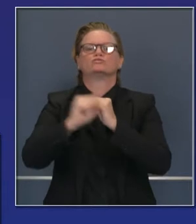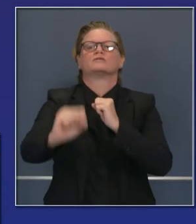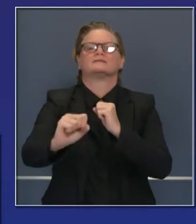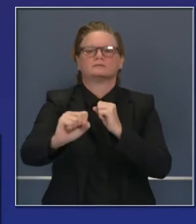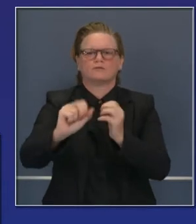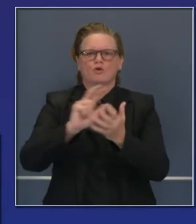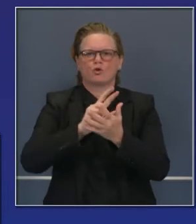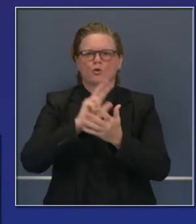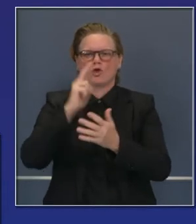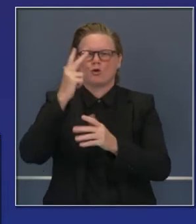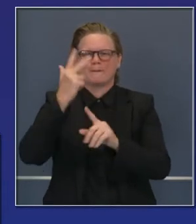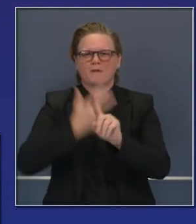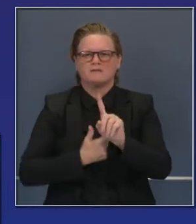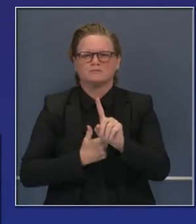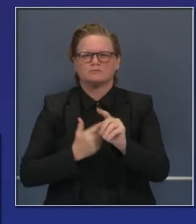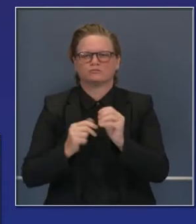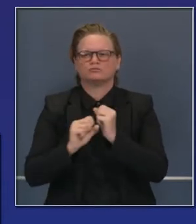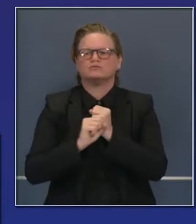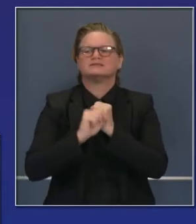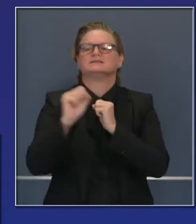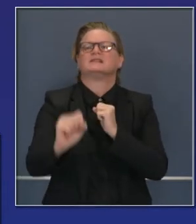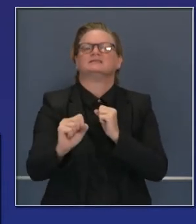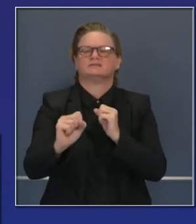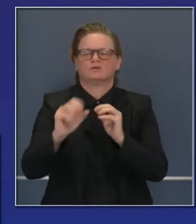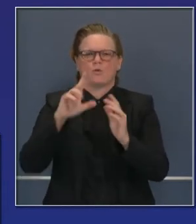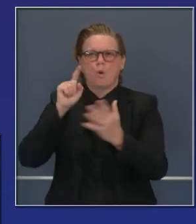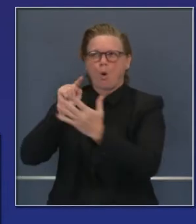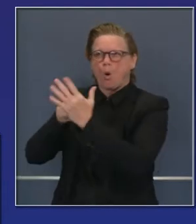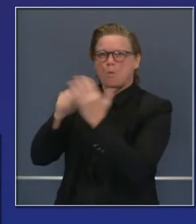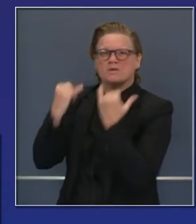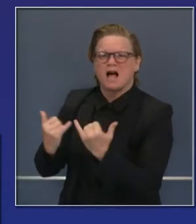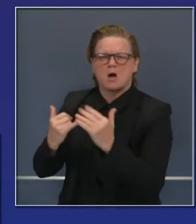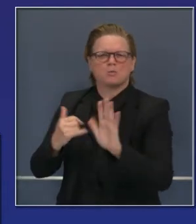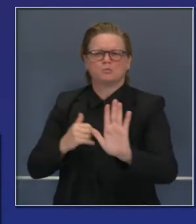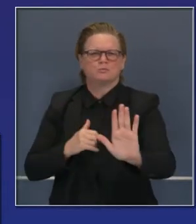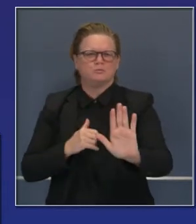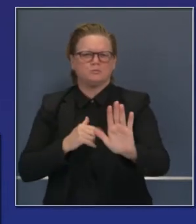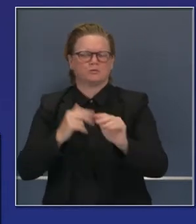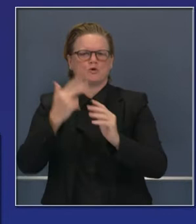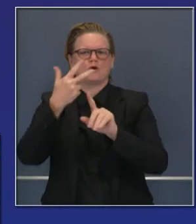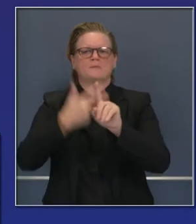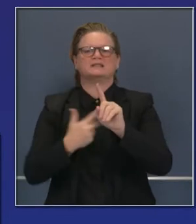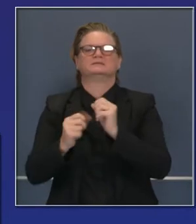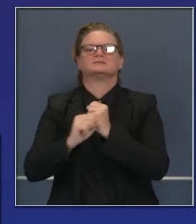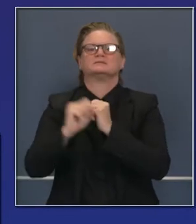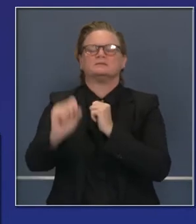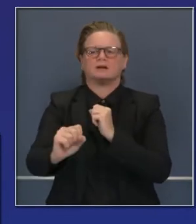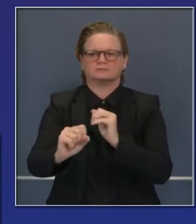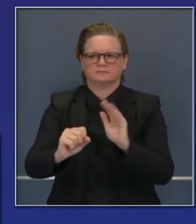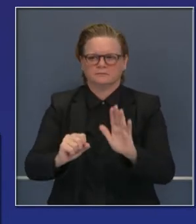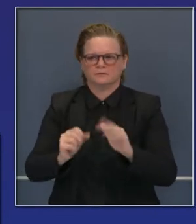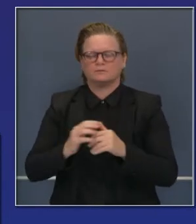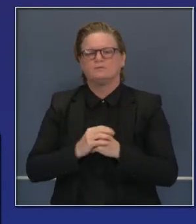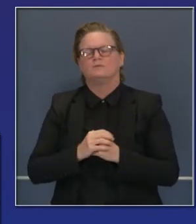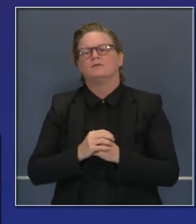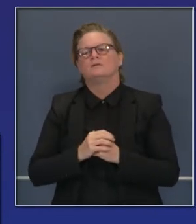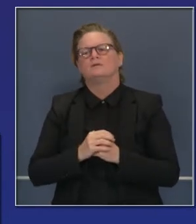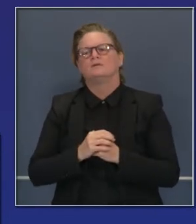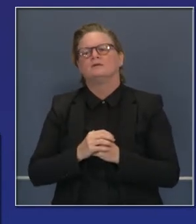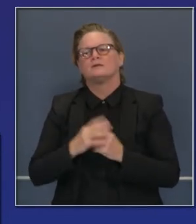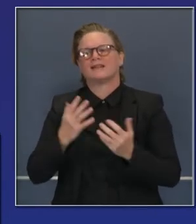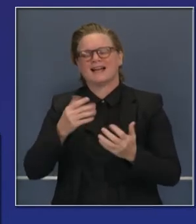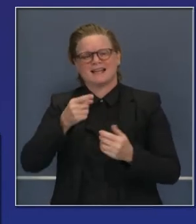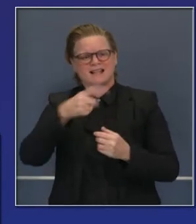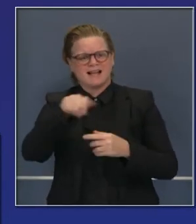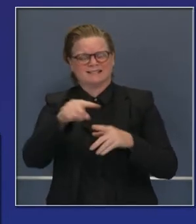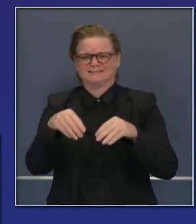meses. Básicamente será recolectado ese impuesto por el comerciante, lo ponen